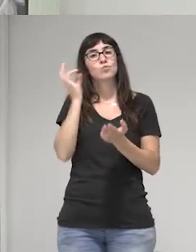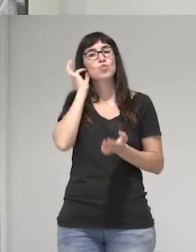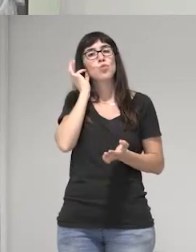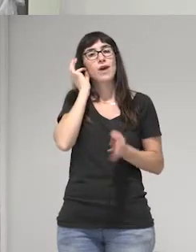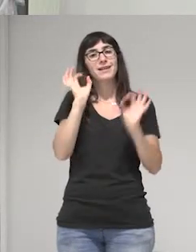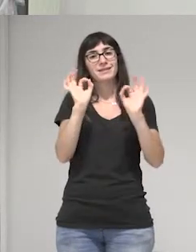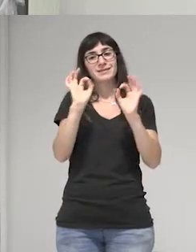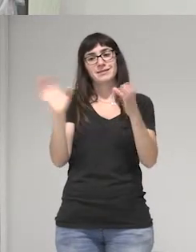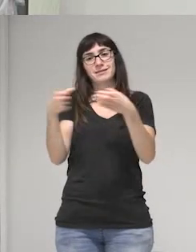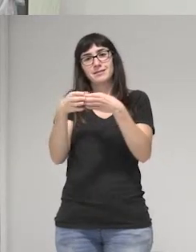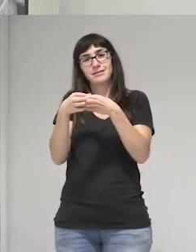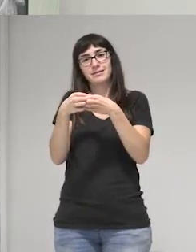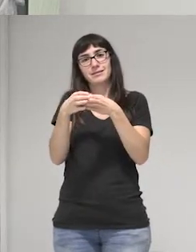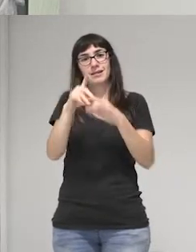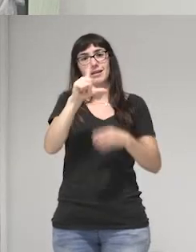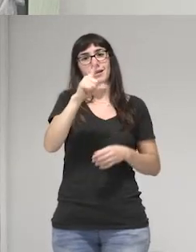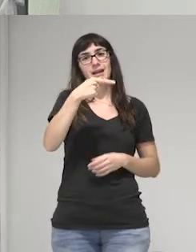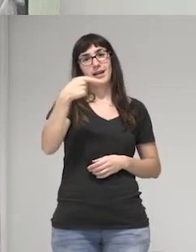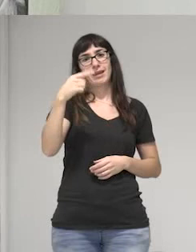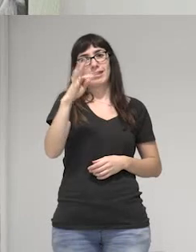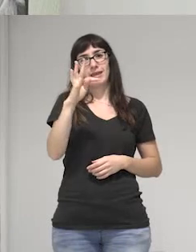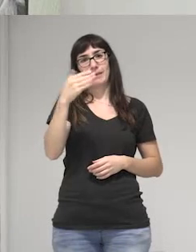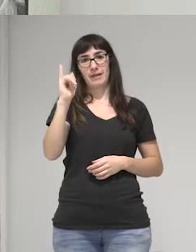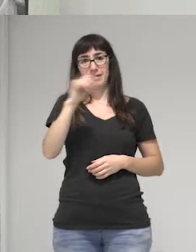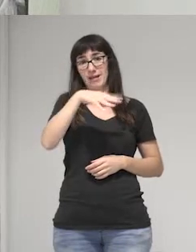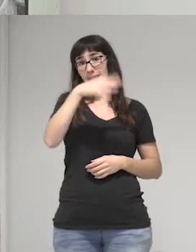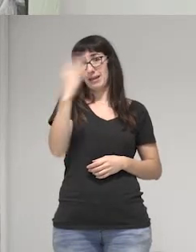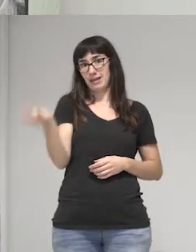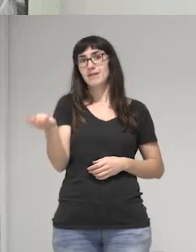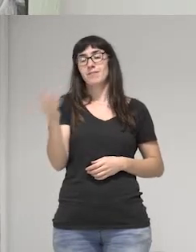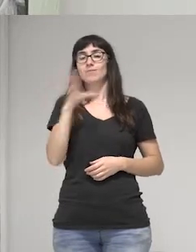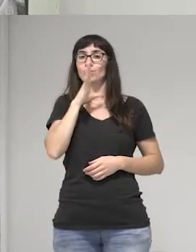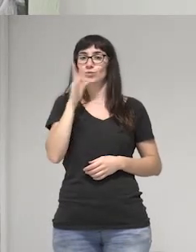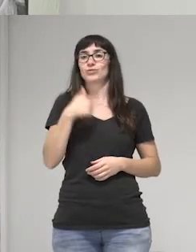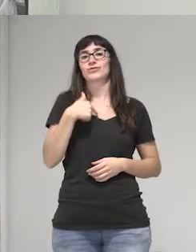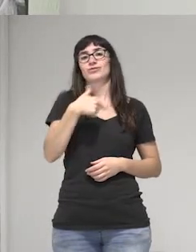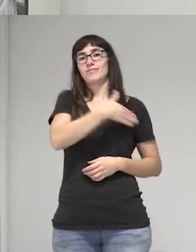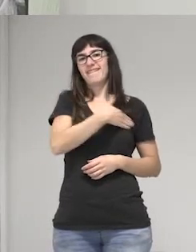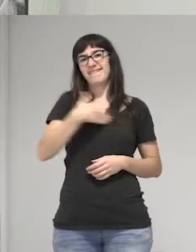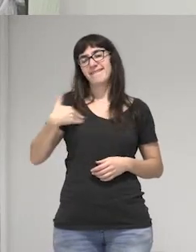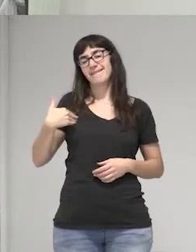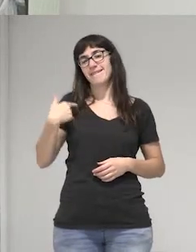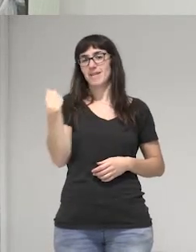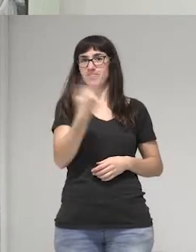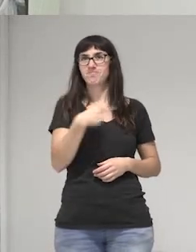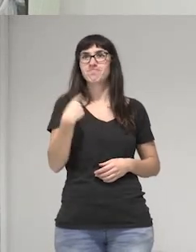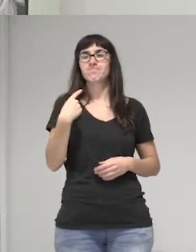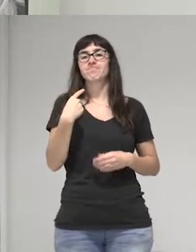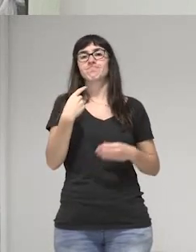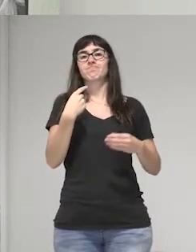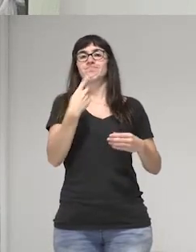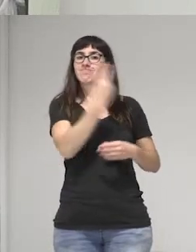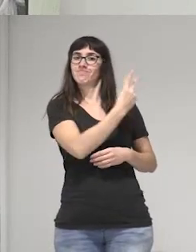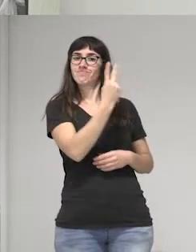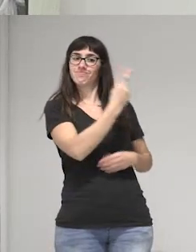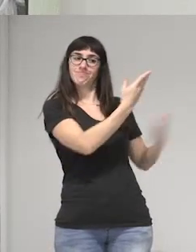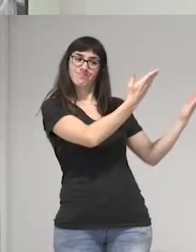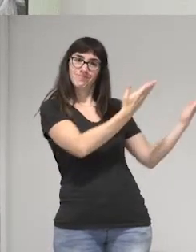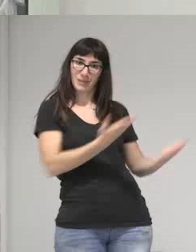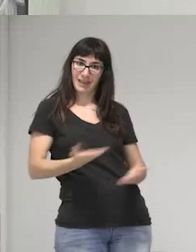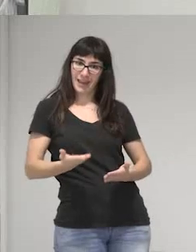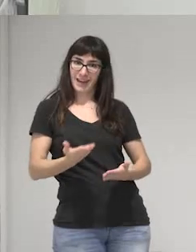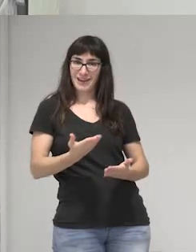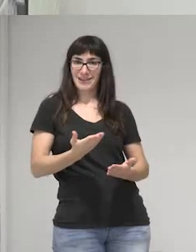del colectivo LGTBI. De ahí que bueno, que hemos querido invitar y traer a esta australería